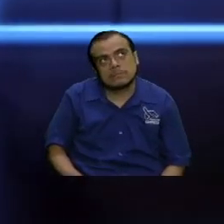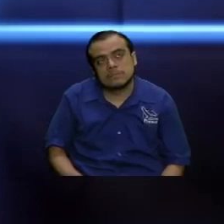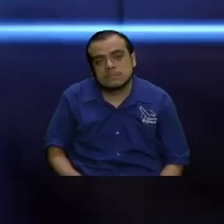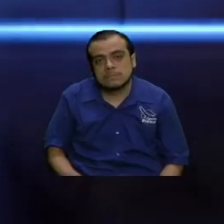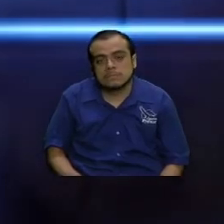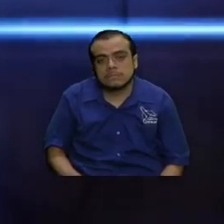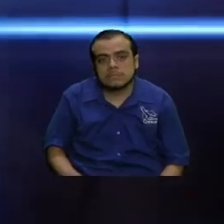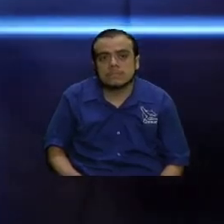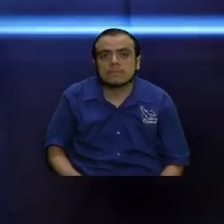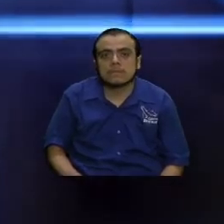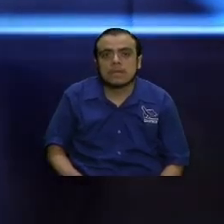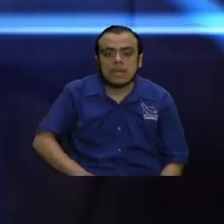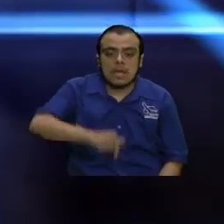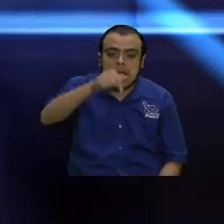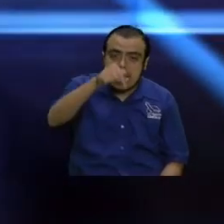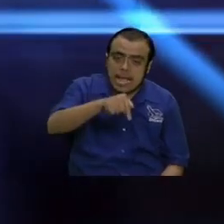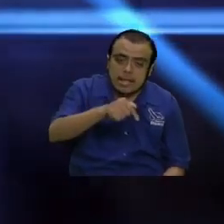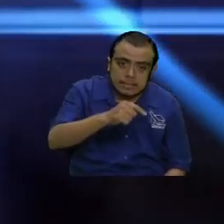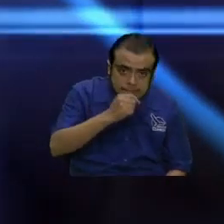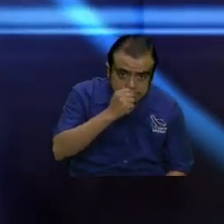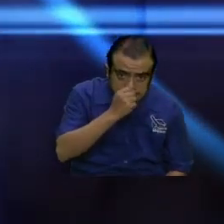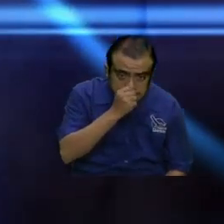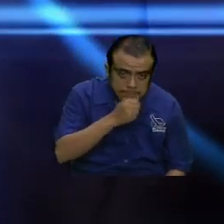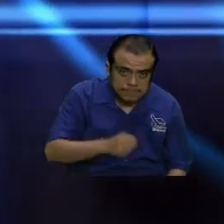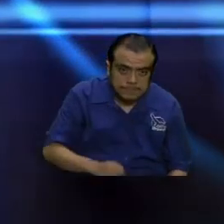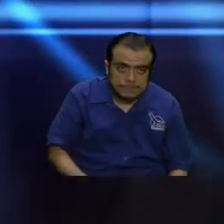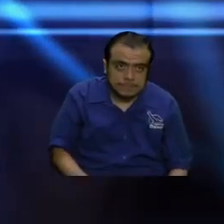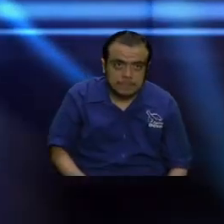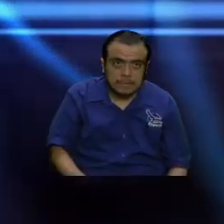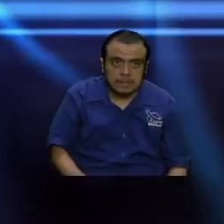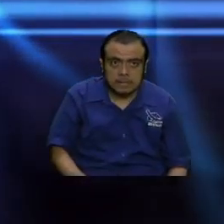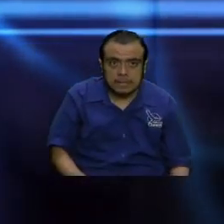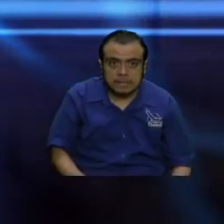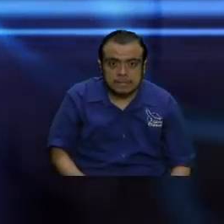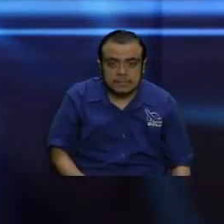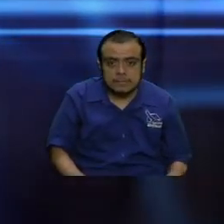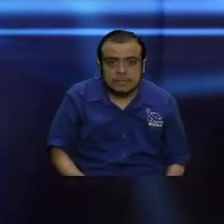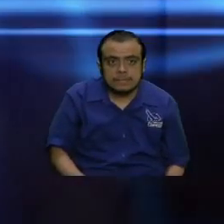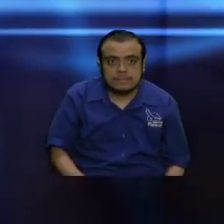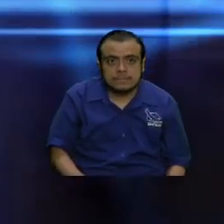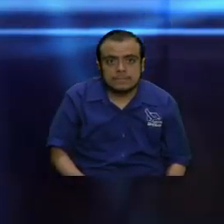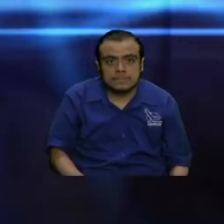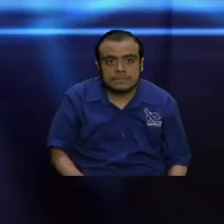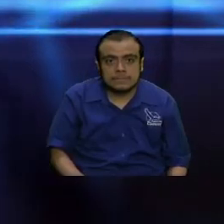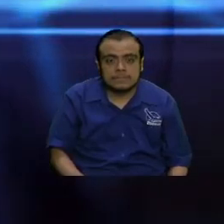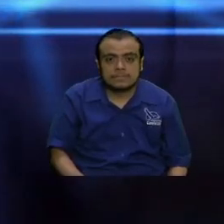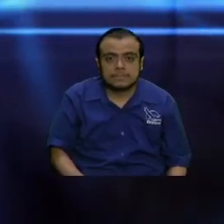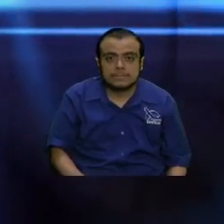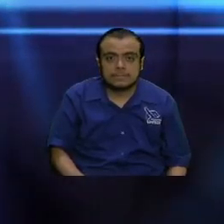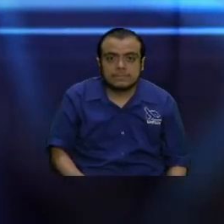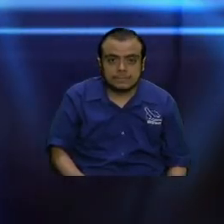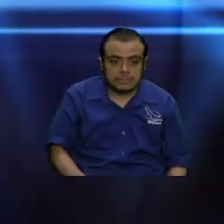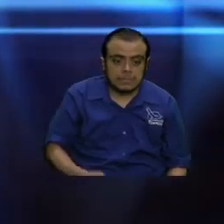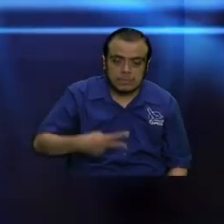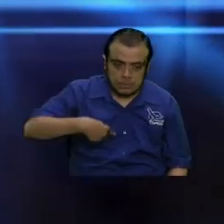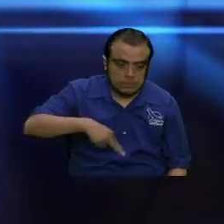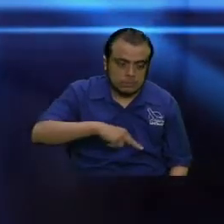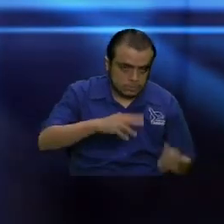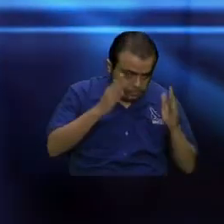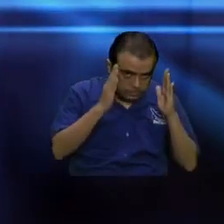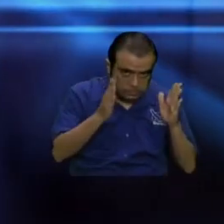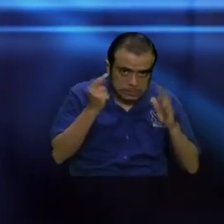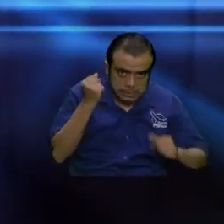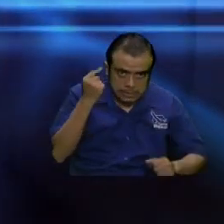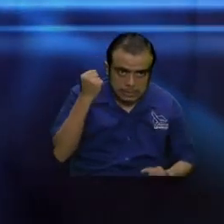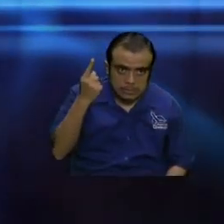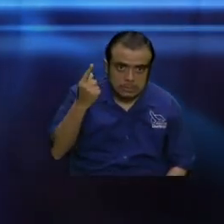Mire, porque esto es lo que dice, y todavía no me he olvidado de Mateo 14. Por favor, lo estamos contextualizando. Lo